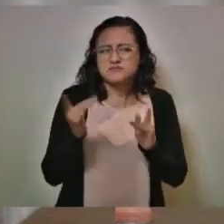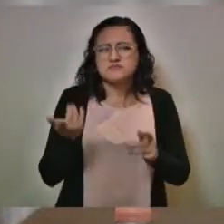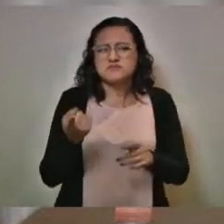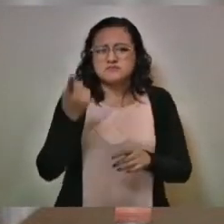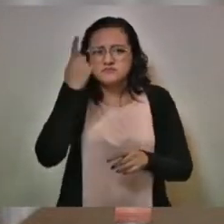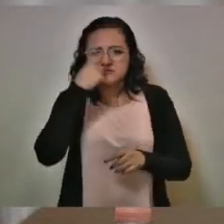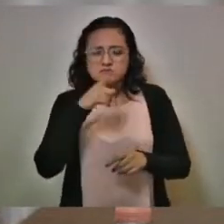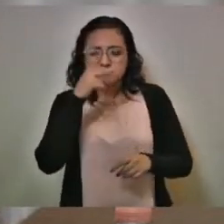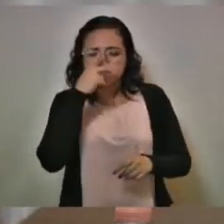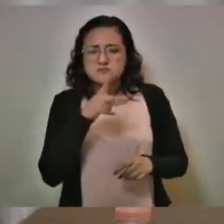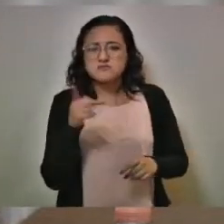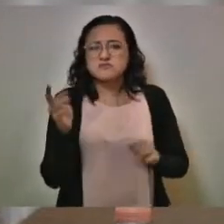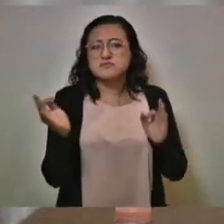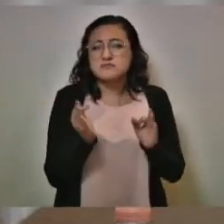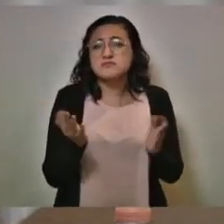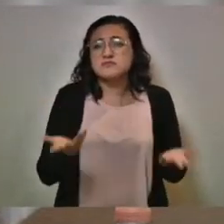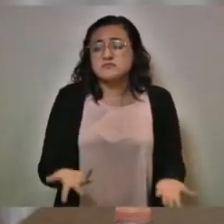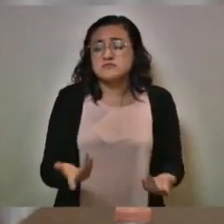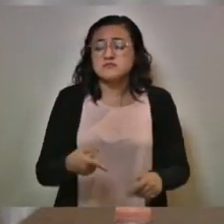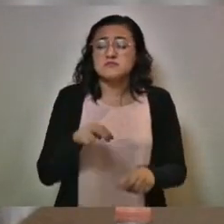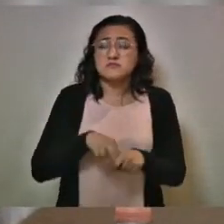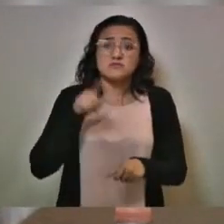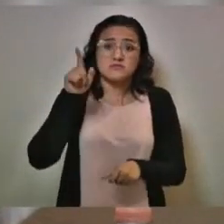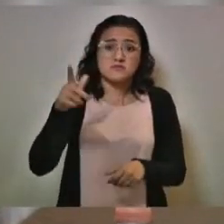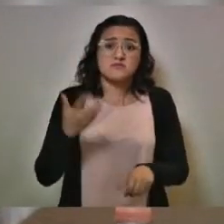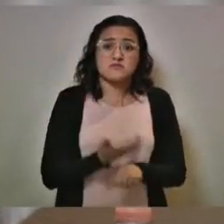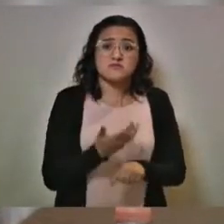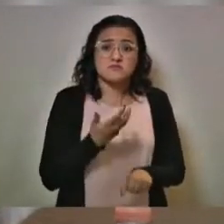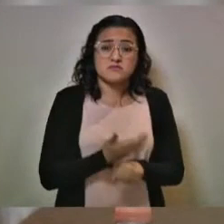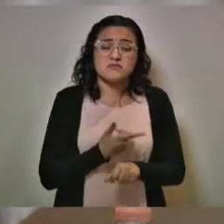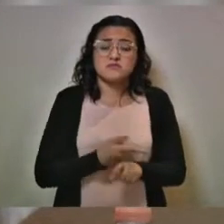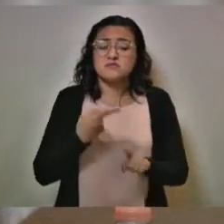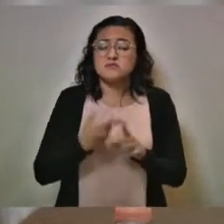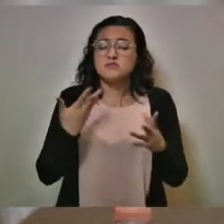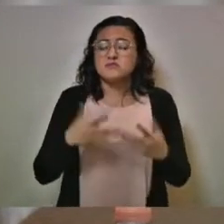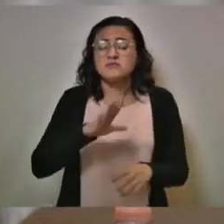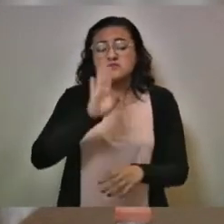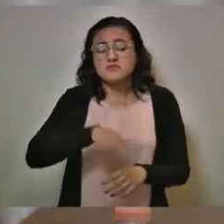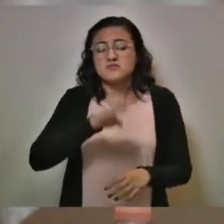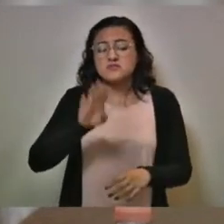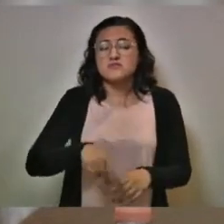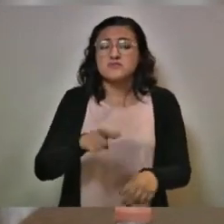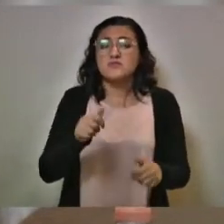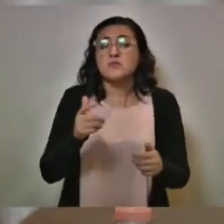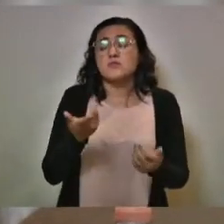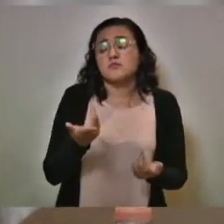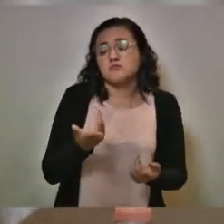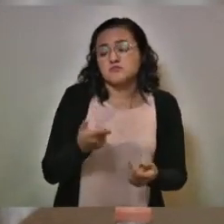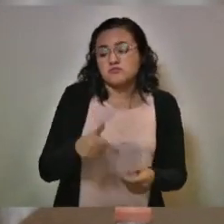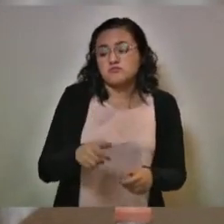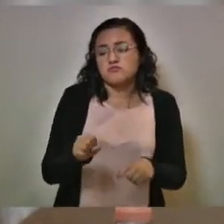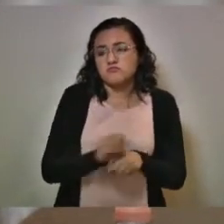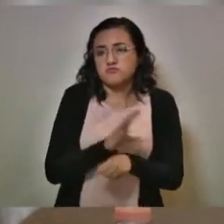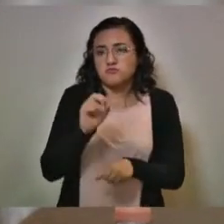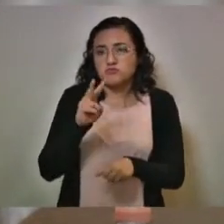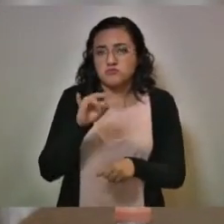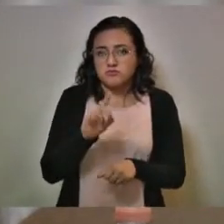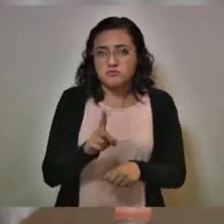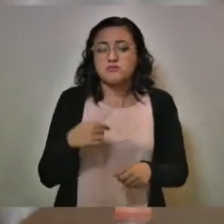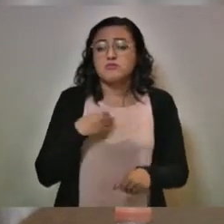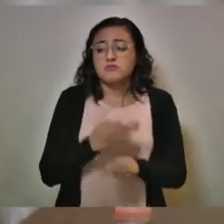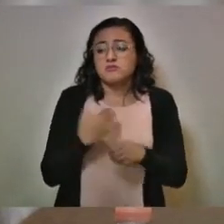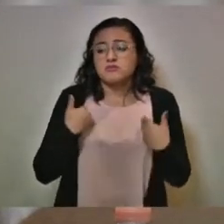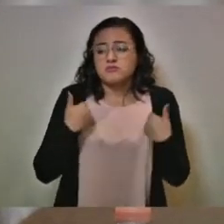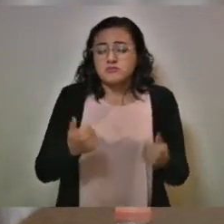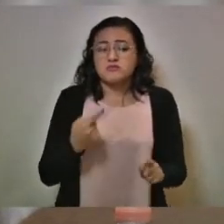mexicanos en Estados Unidos que han perdido la vida por coronavirus, entendemos